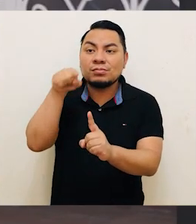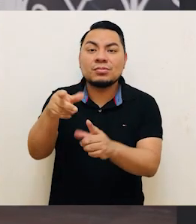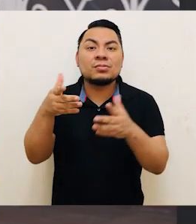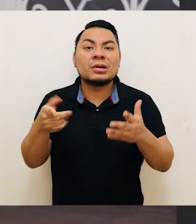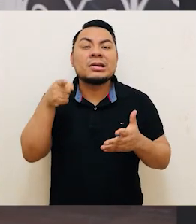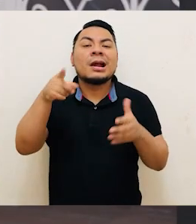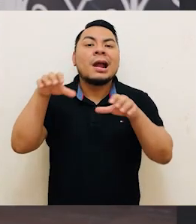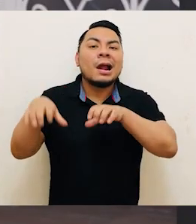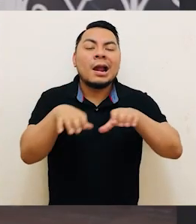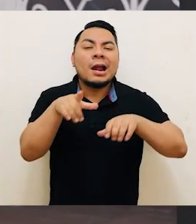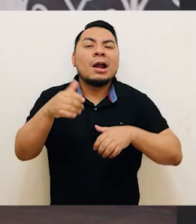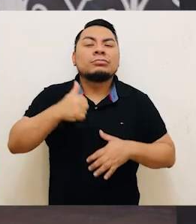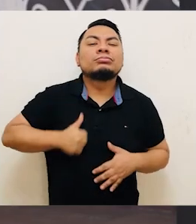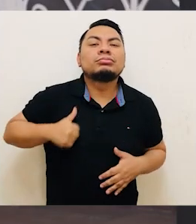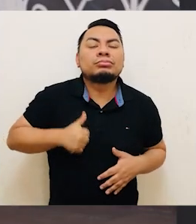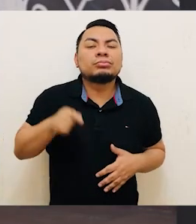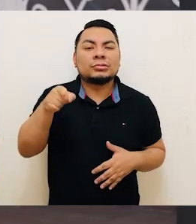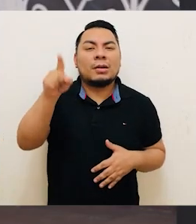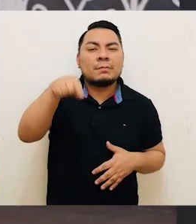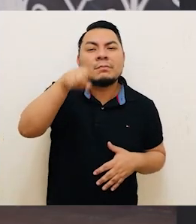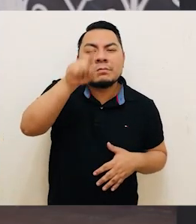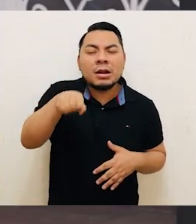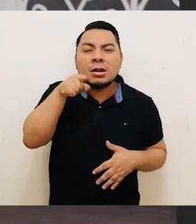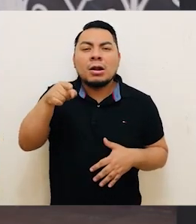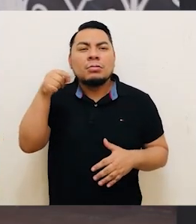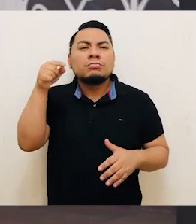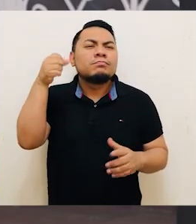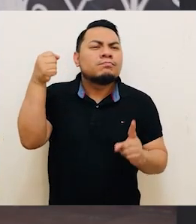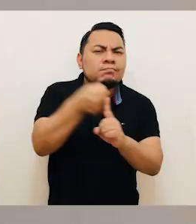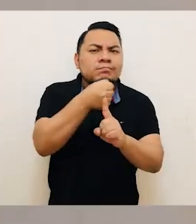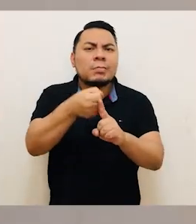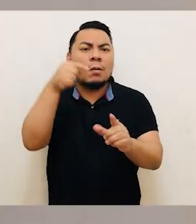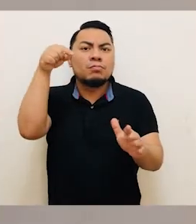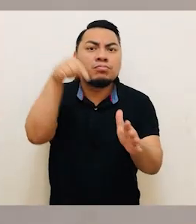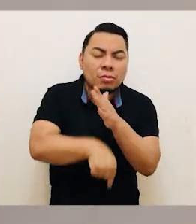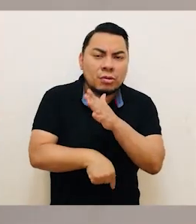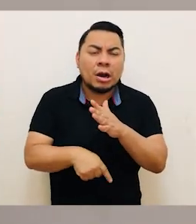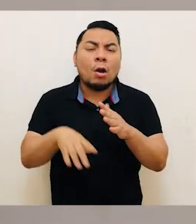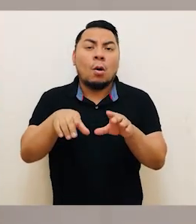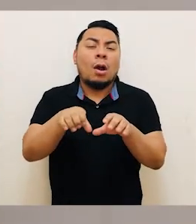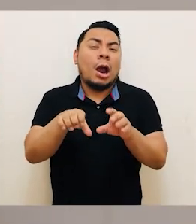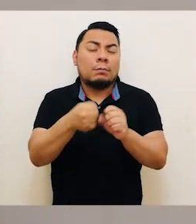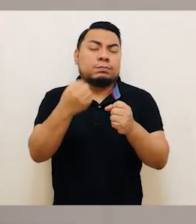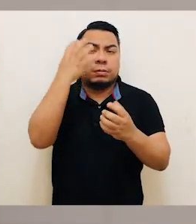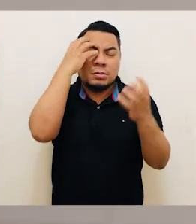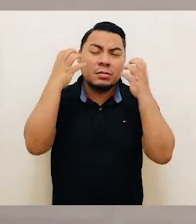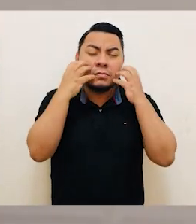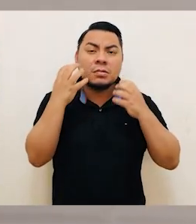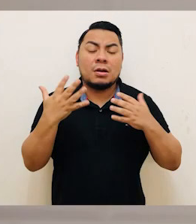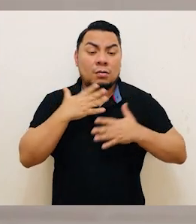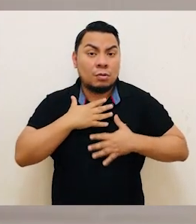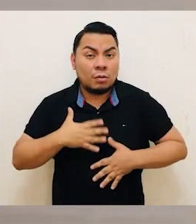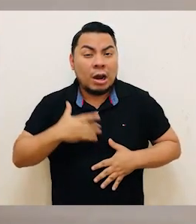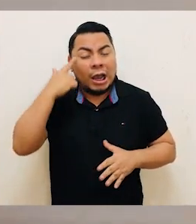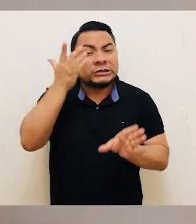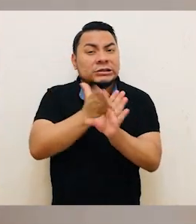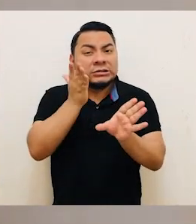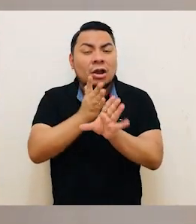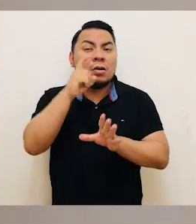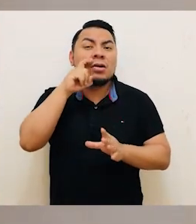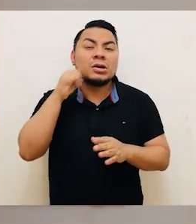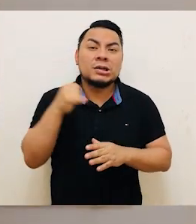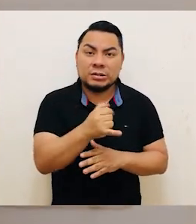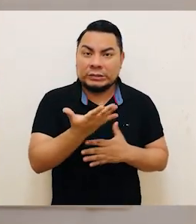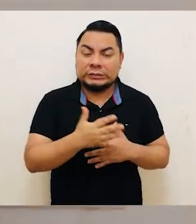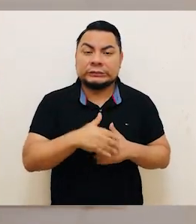muerte, daños como físicos, psíquicos, psicológicos o sexual, solamente por el hecho de ser mujer.